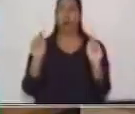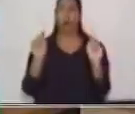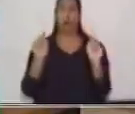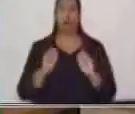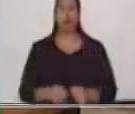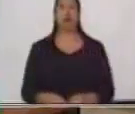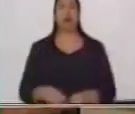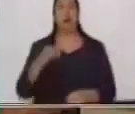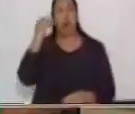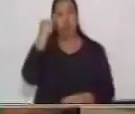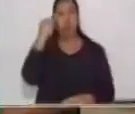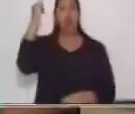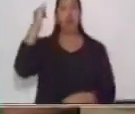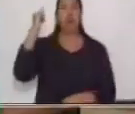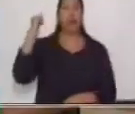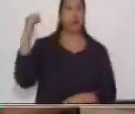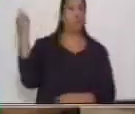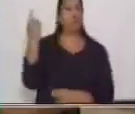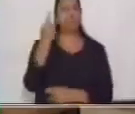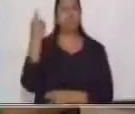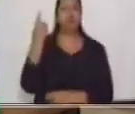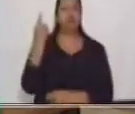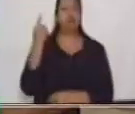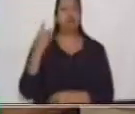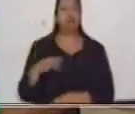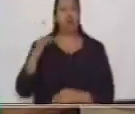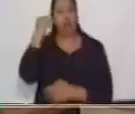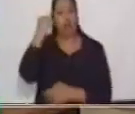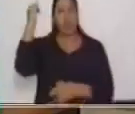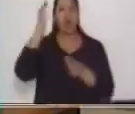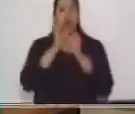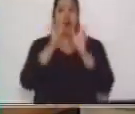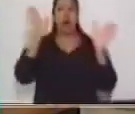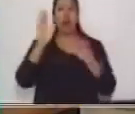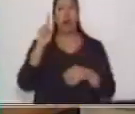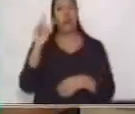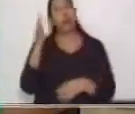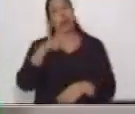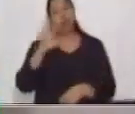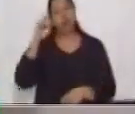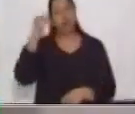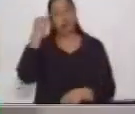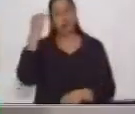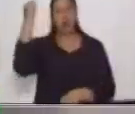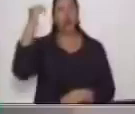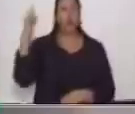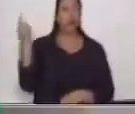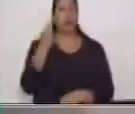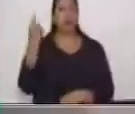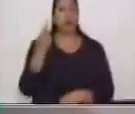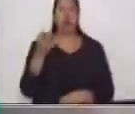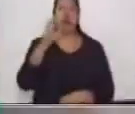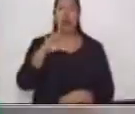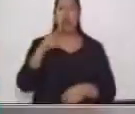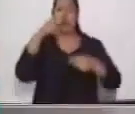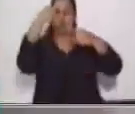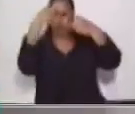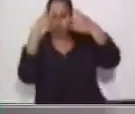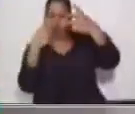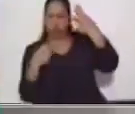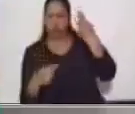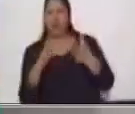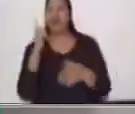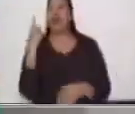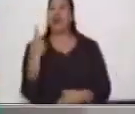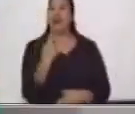posteriormente las ideas principales, las ideas complementarias y los detalles de cada una. Vamos